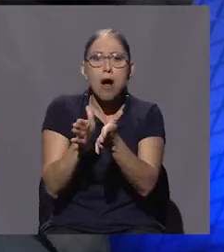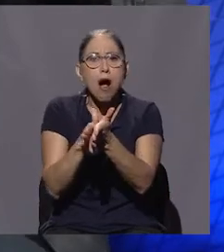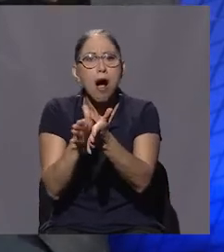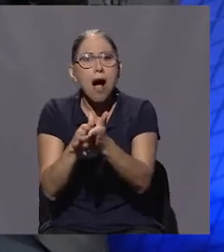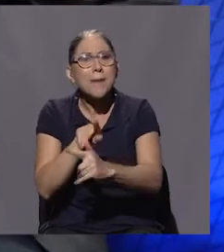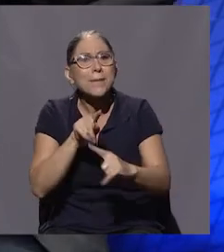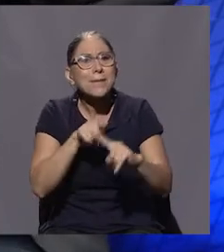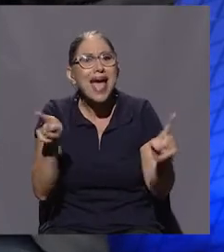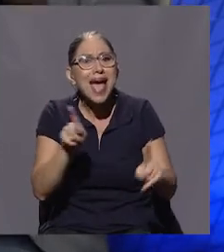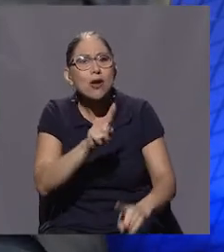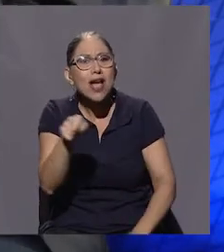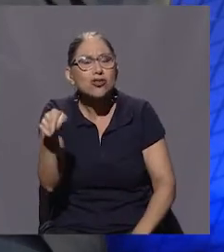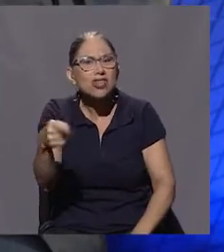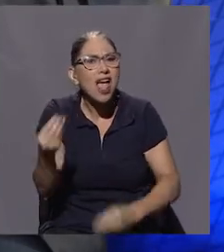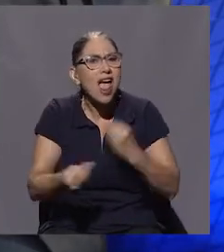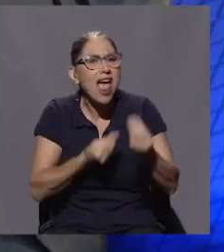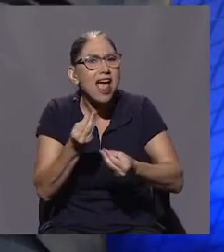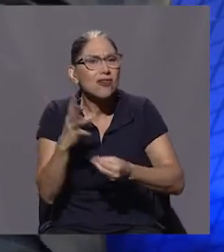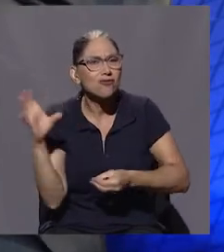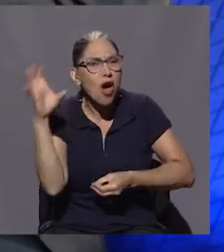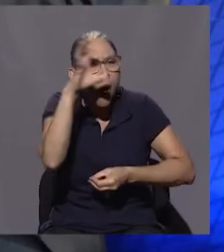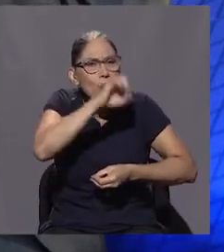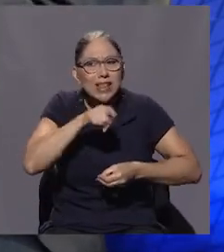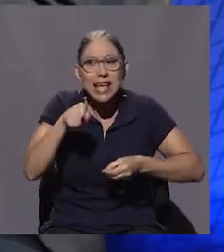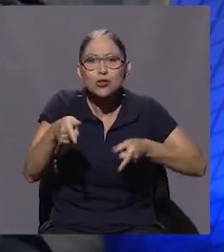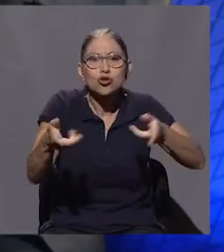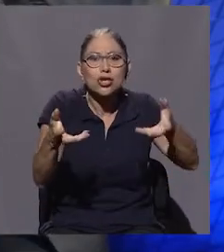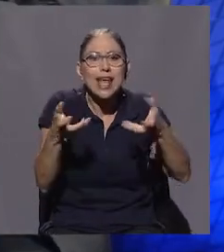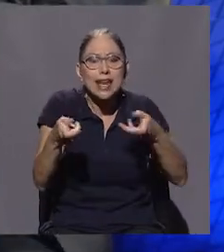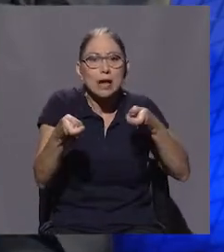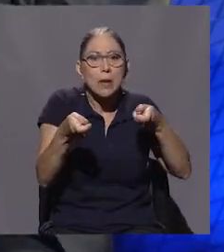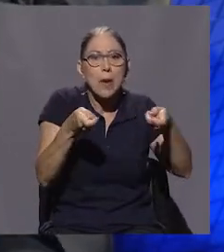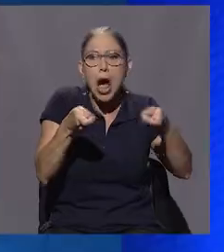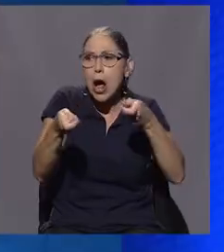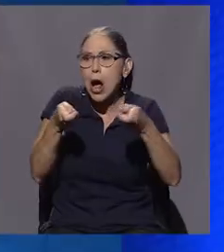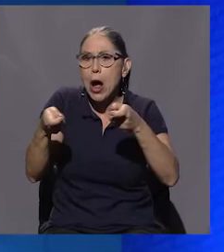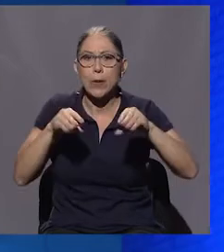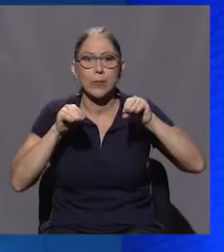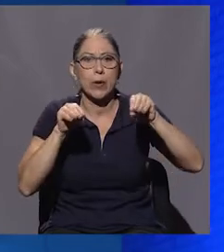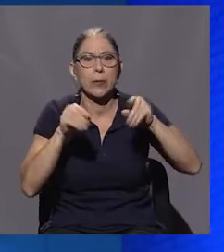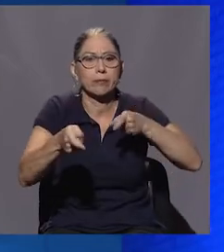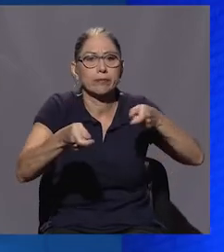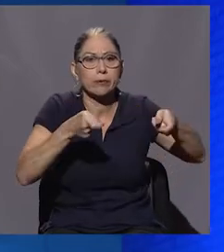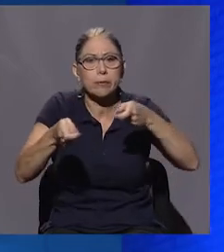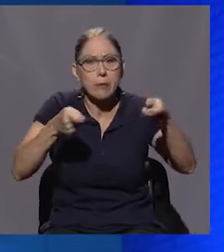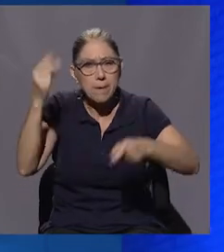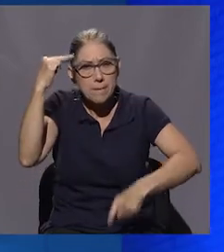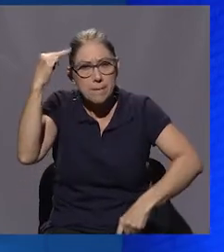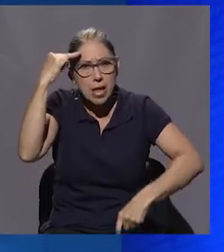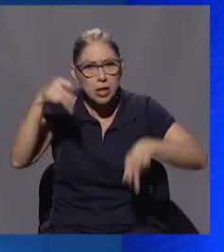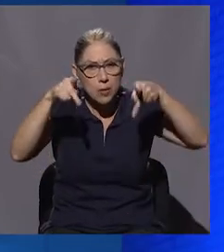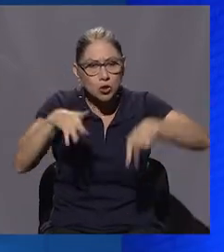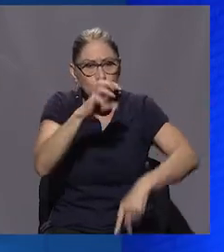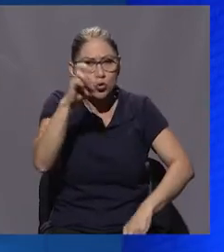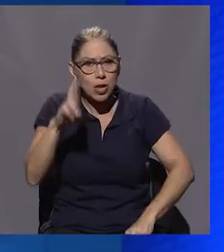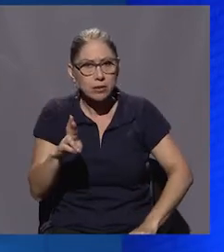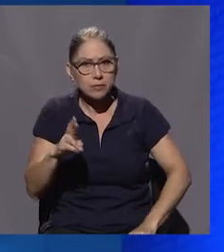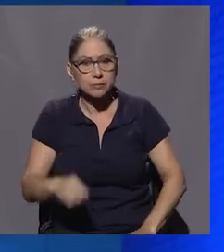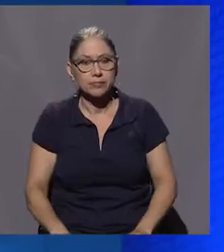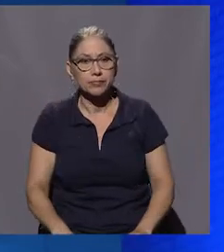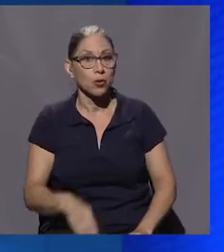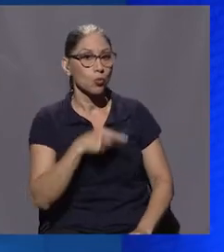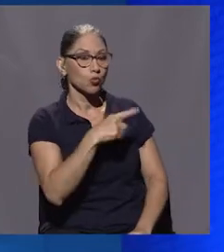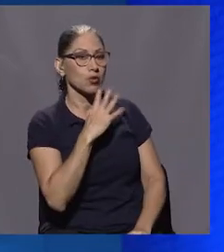eso que es manipular la educación y la mente del costarricense. Don Oscar, usted habla de manipulación y engaño.